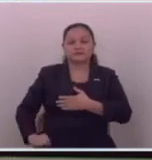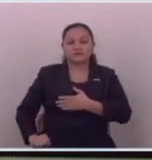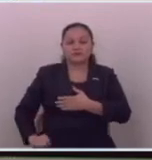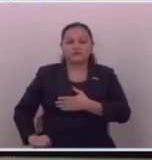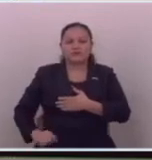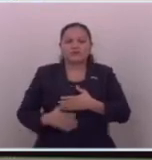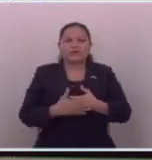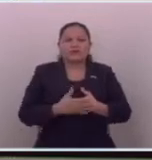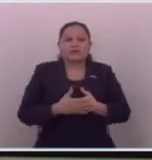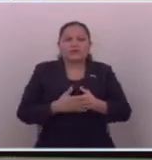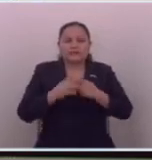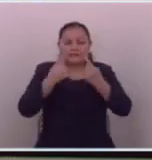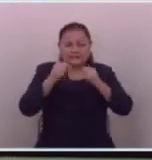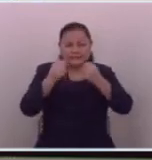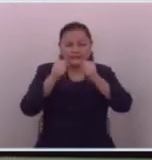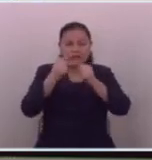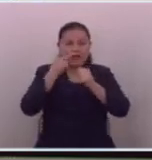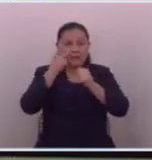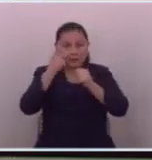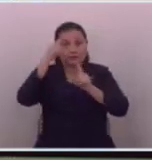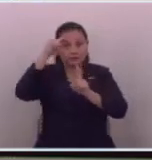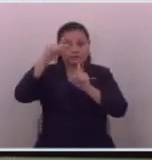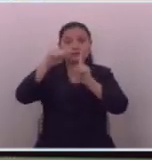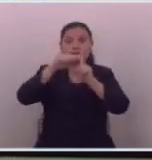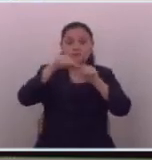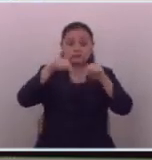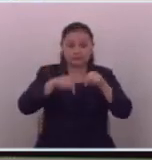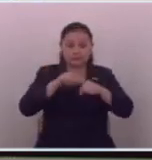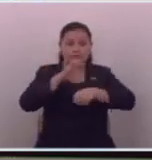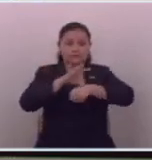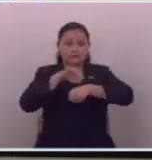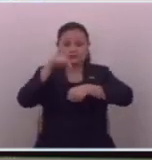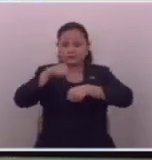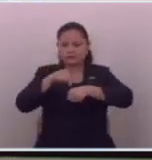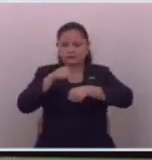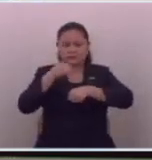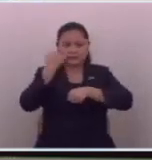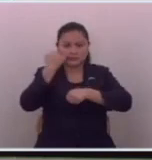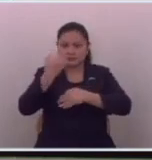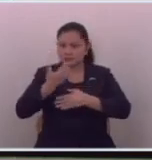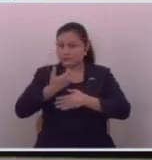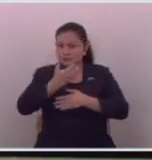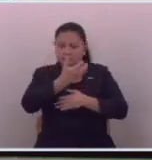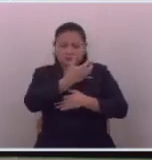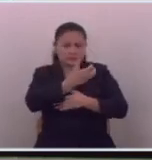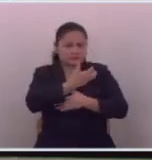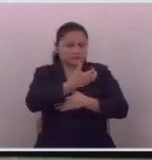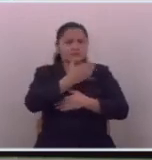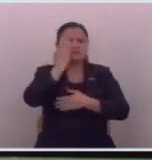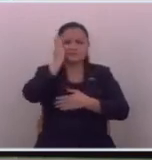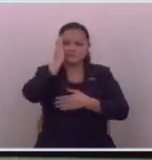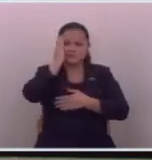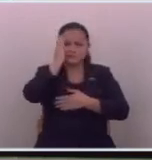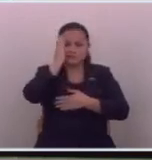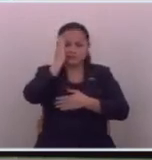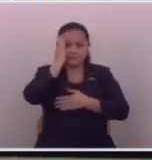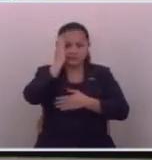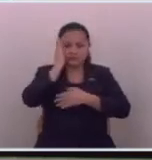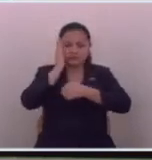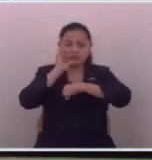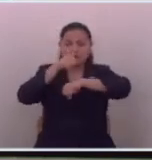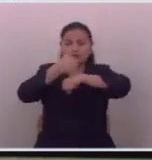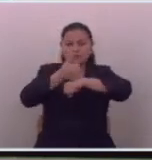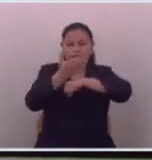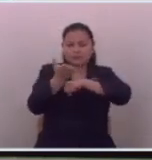de tratar de ver lo positivo que estamos viviendo si nosotros si nosotros ya sabemos cuál es la posición de